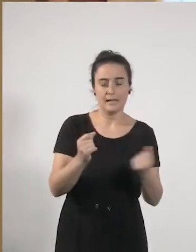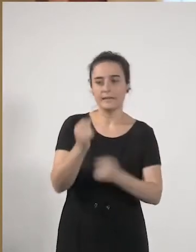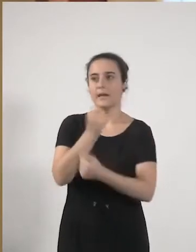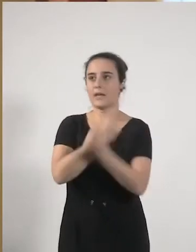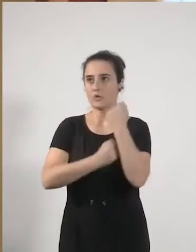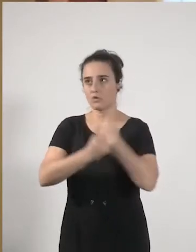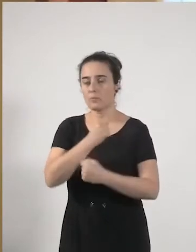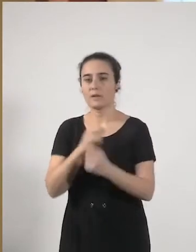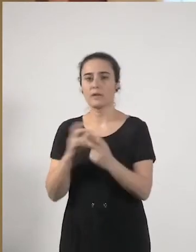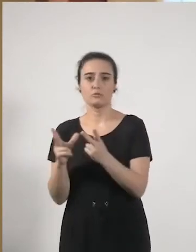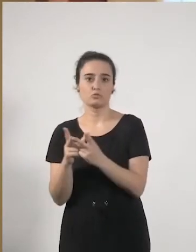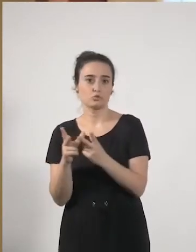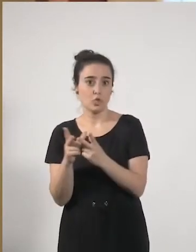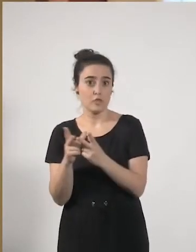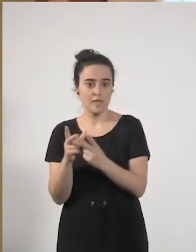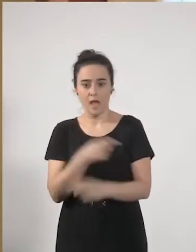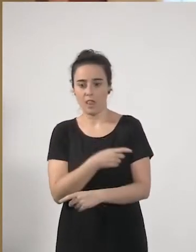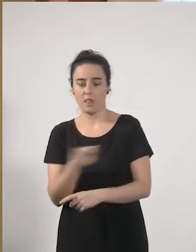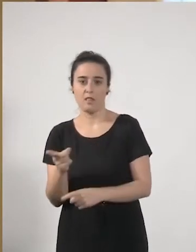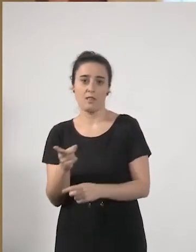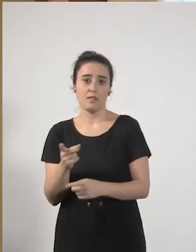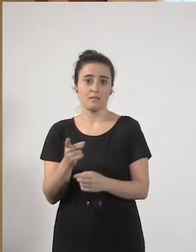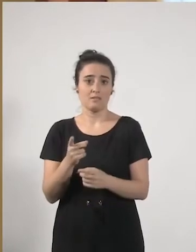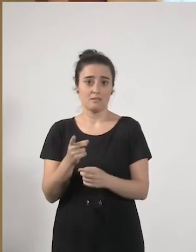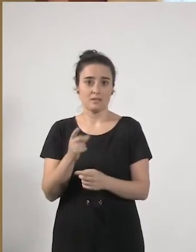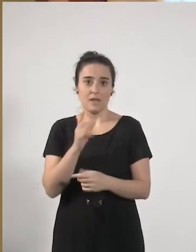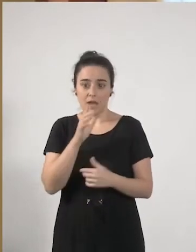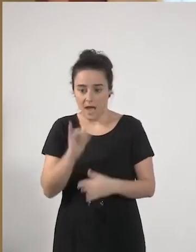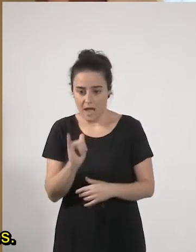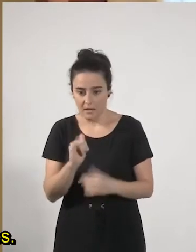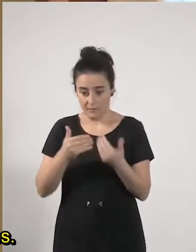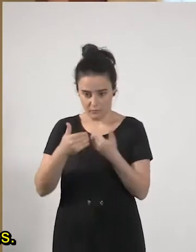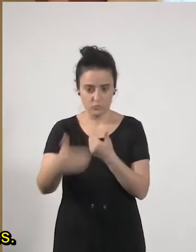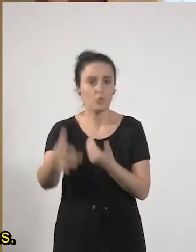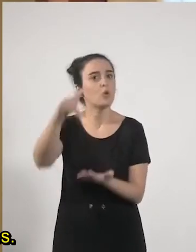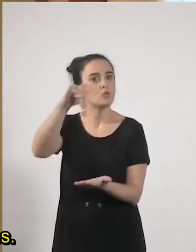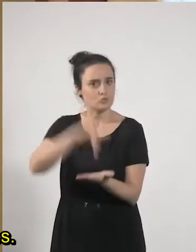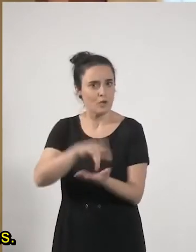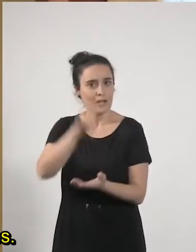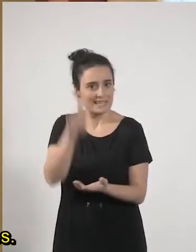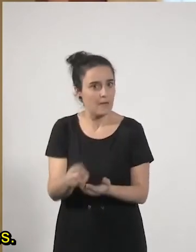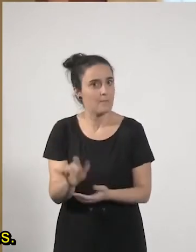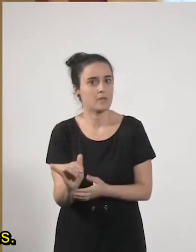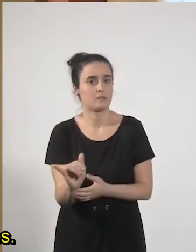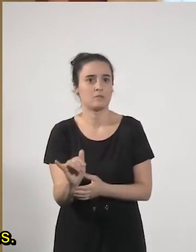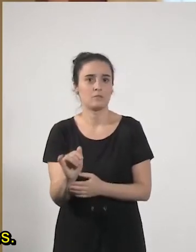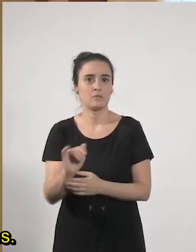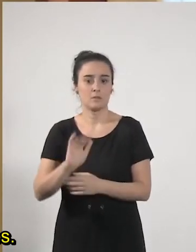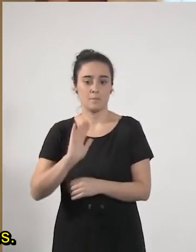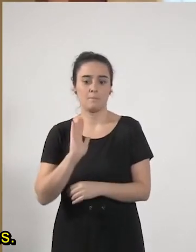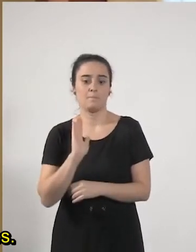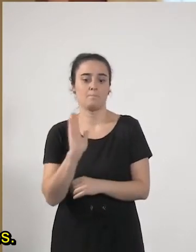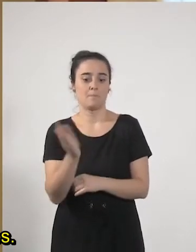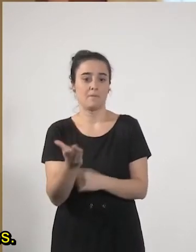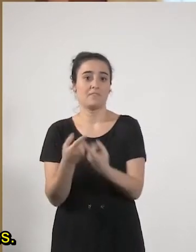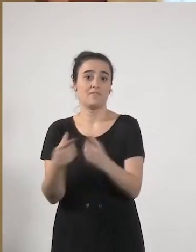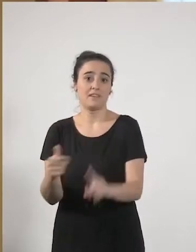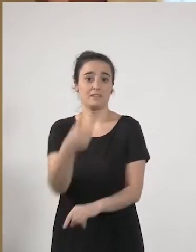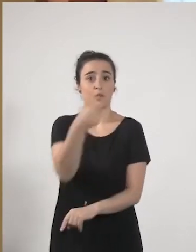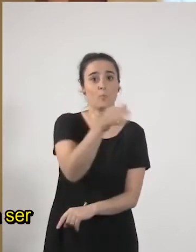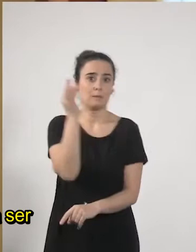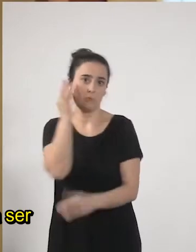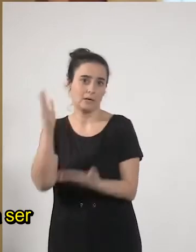es social y está teniendo y seguirá teniendo en el futuro un impacto muy diferente en la vida de mujeres y de hombres.